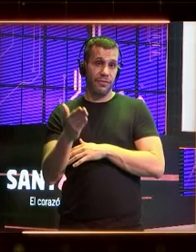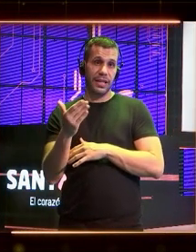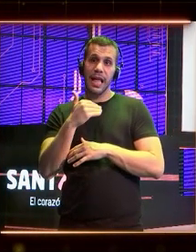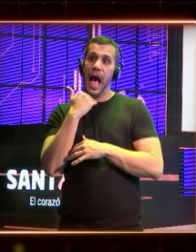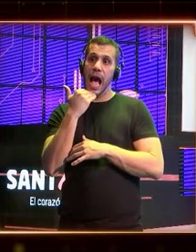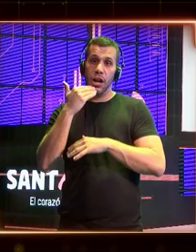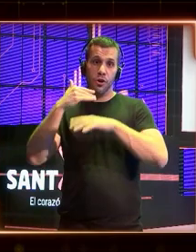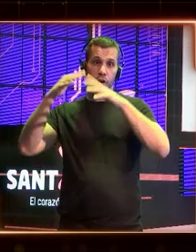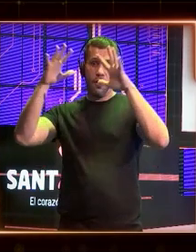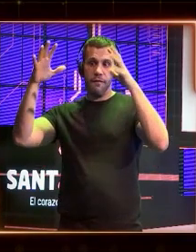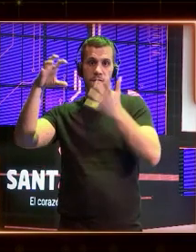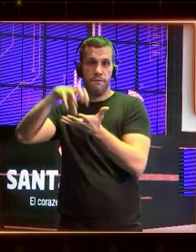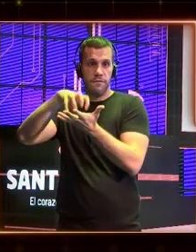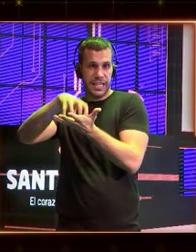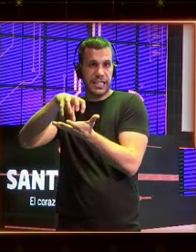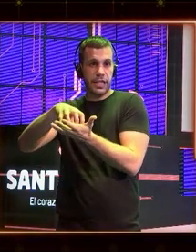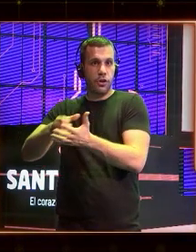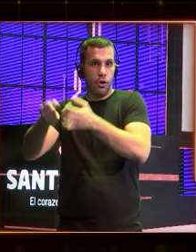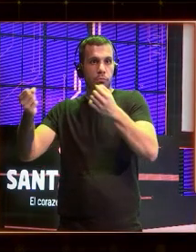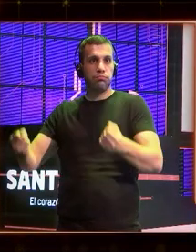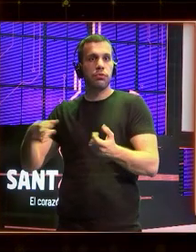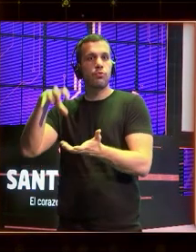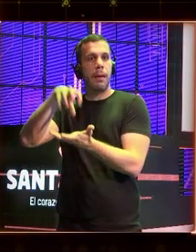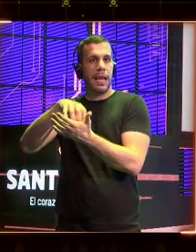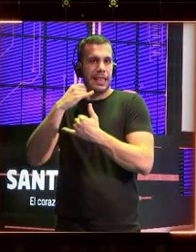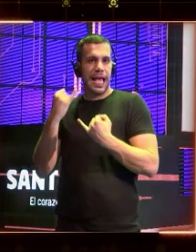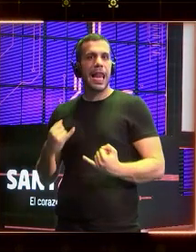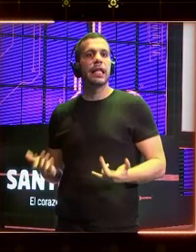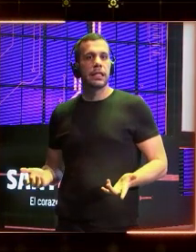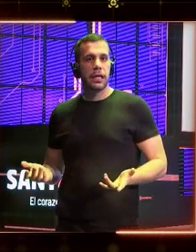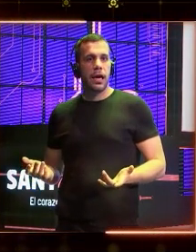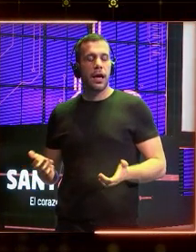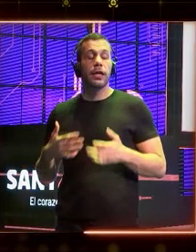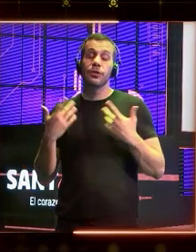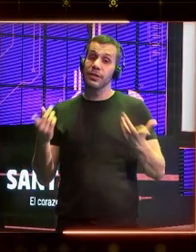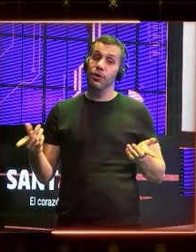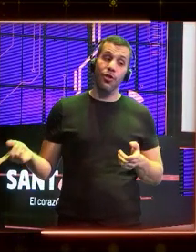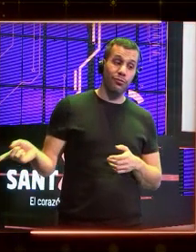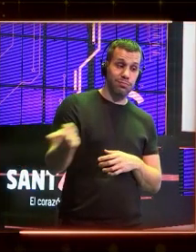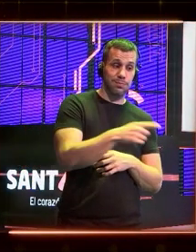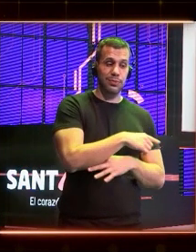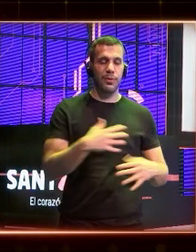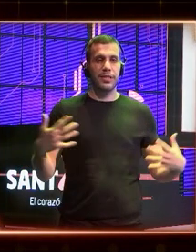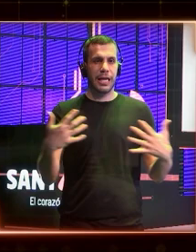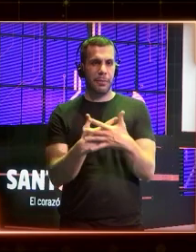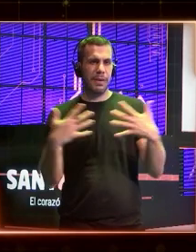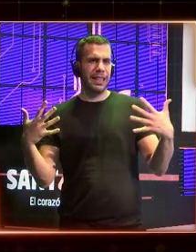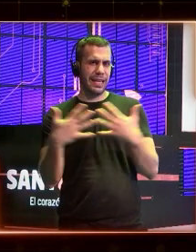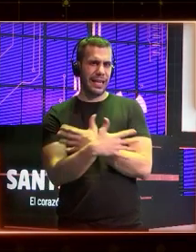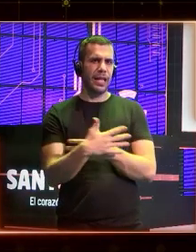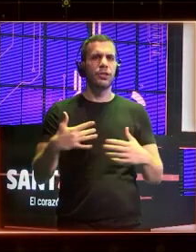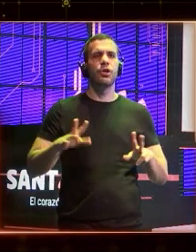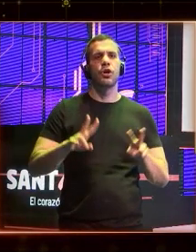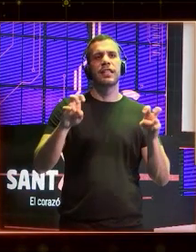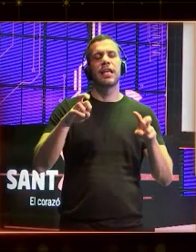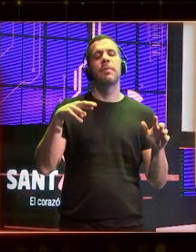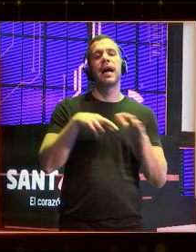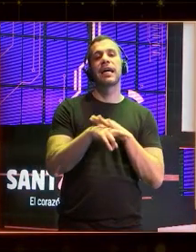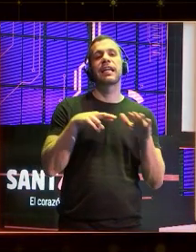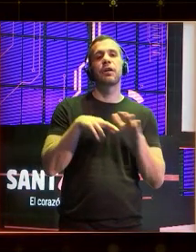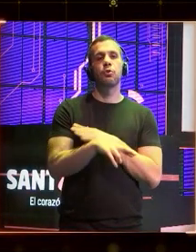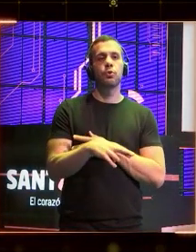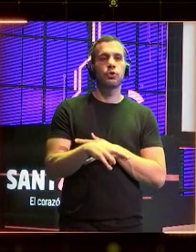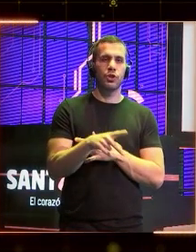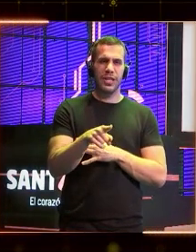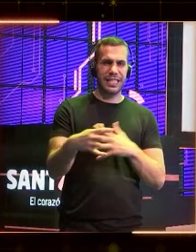físico, en una planta eléctrica. Por lo tanto, todo este mundo se está mezclando. Y la batalla por los recursos claves para el desarrollo de la inteligencia